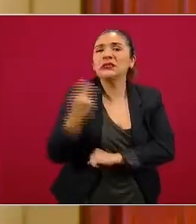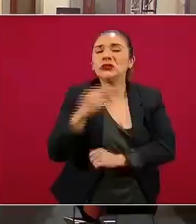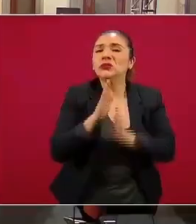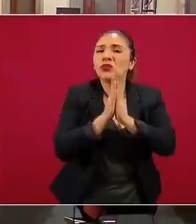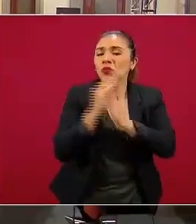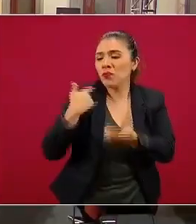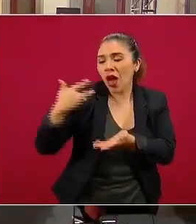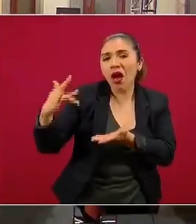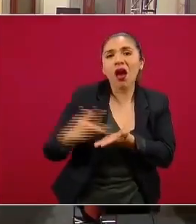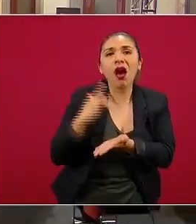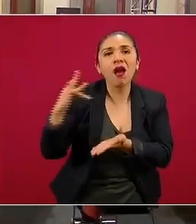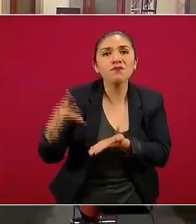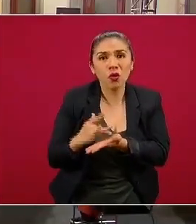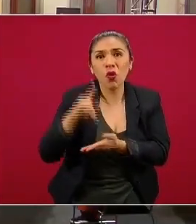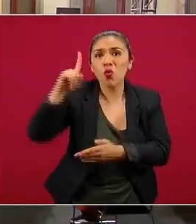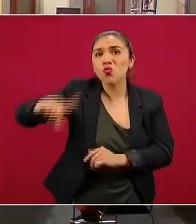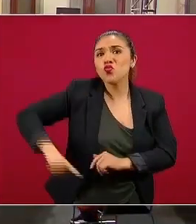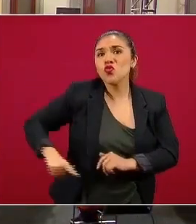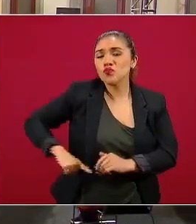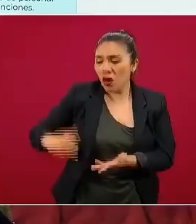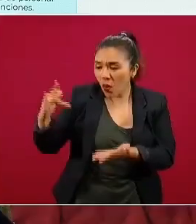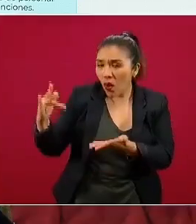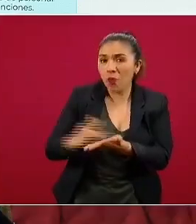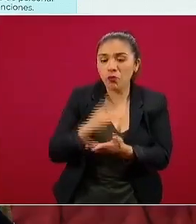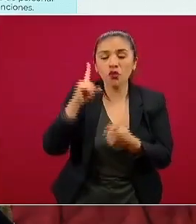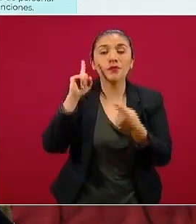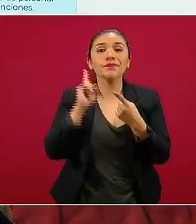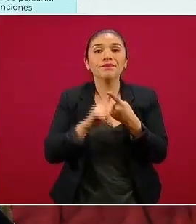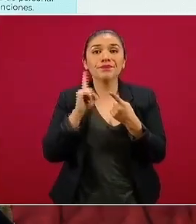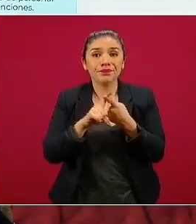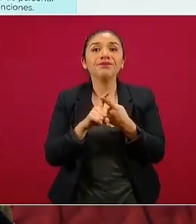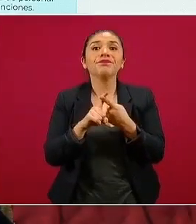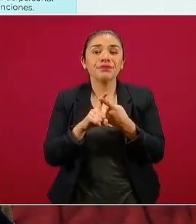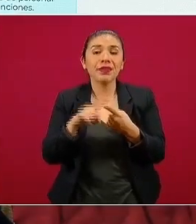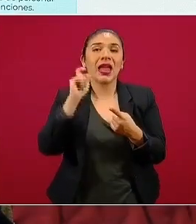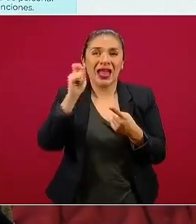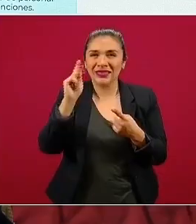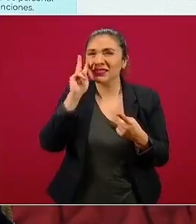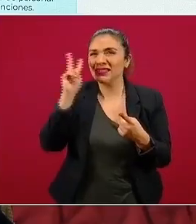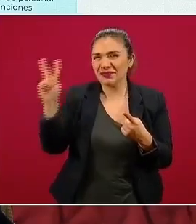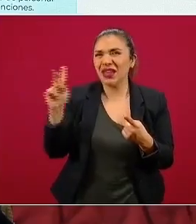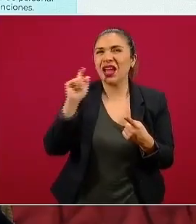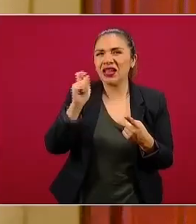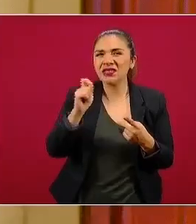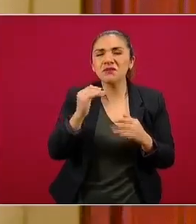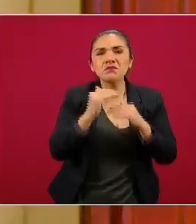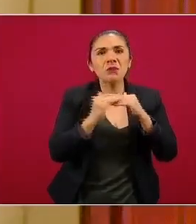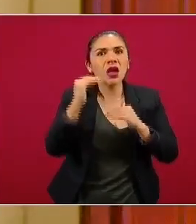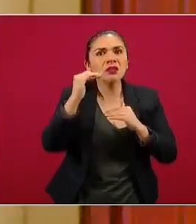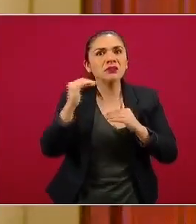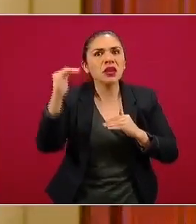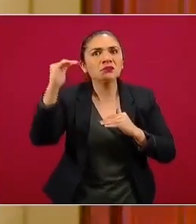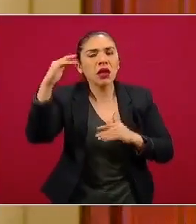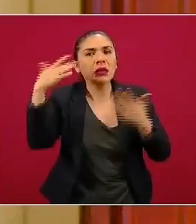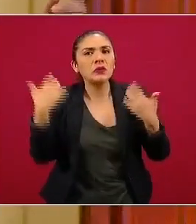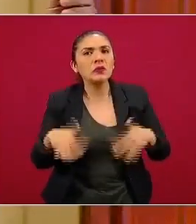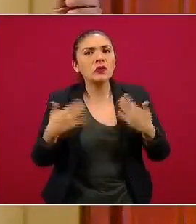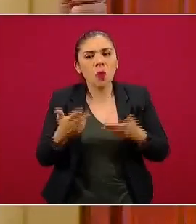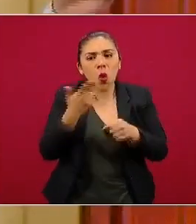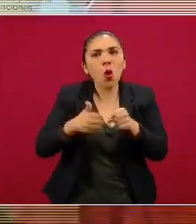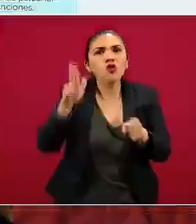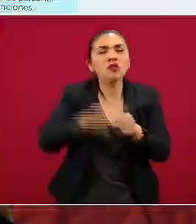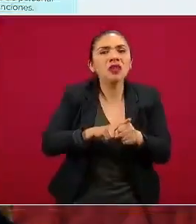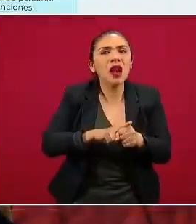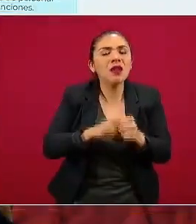el apoyo federal. La primera de ellas tenía que ver precisamente con lo que veíamos viendo que era un incremento importante, la ocupación